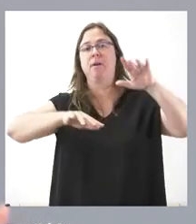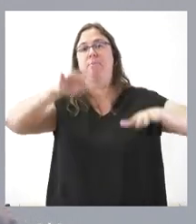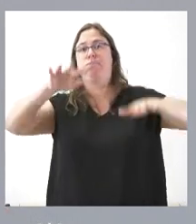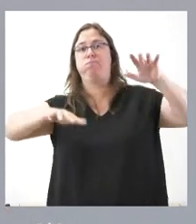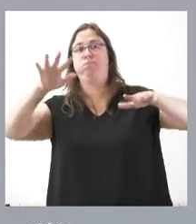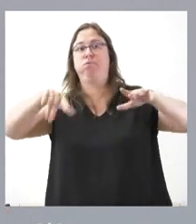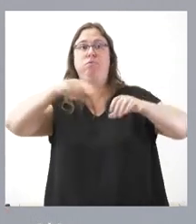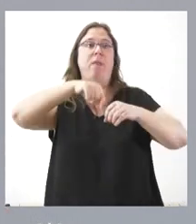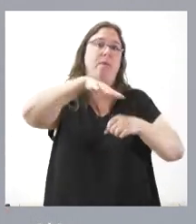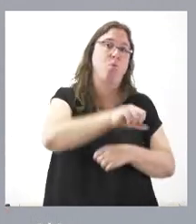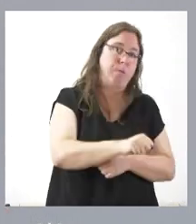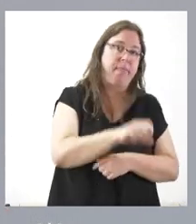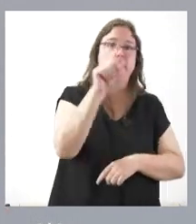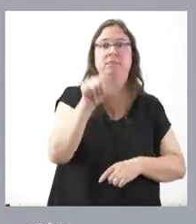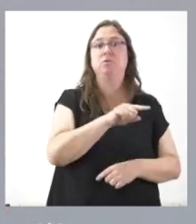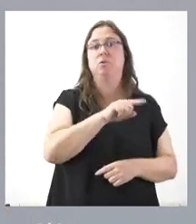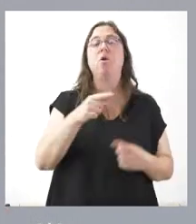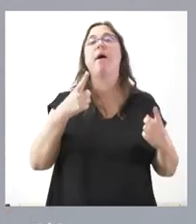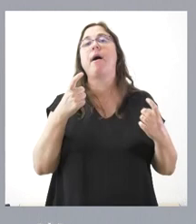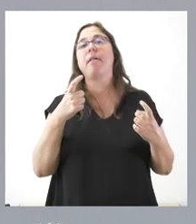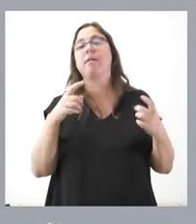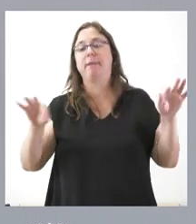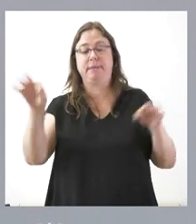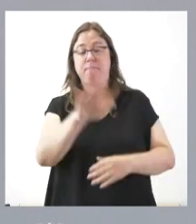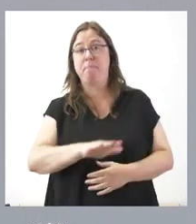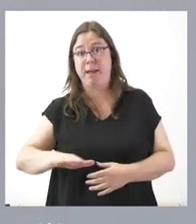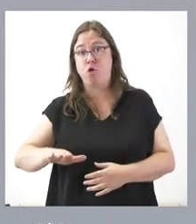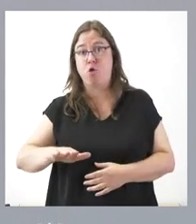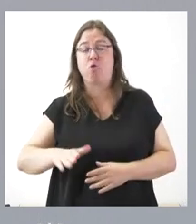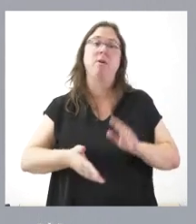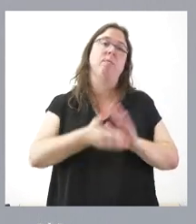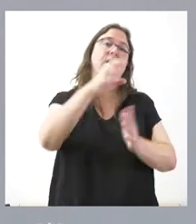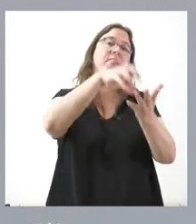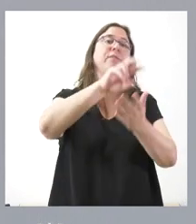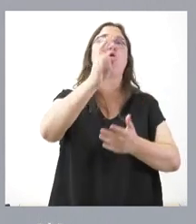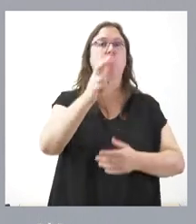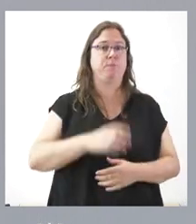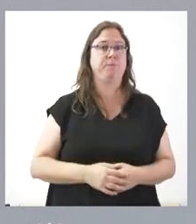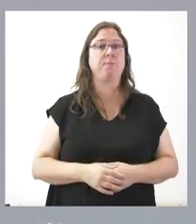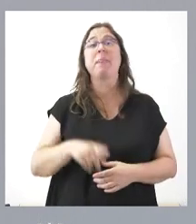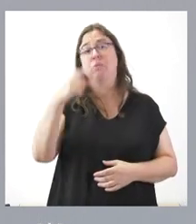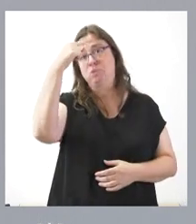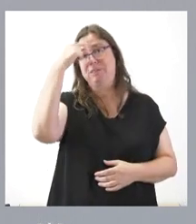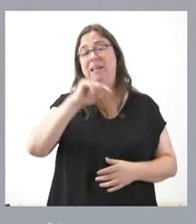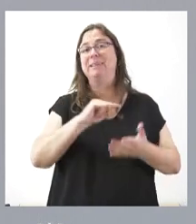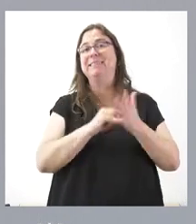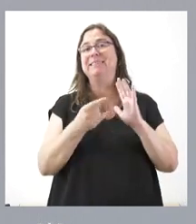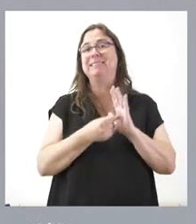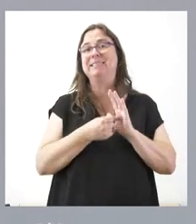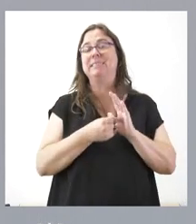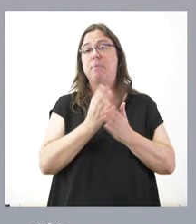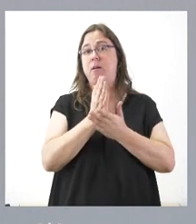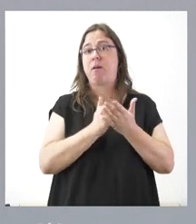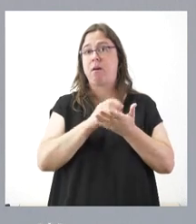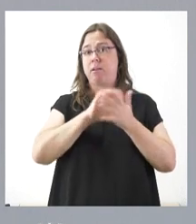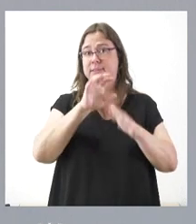se ocupe una plaza y entonces sea necesario que el menor vaya a otro centro. Como ustedes saben, el sistema que hay en Castilla